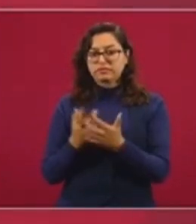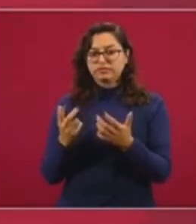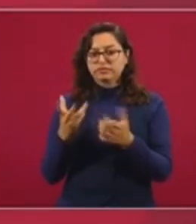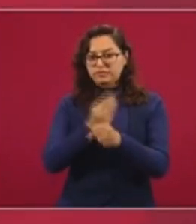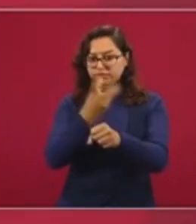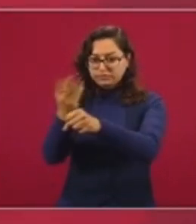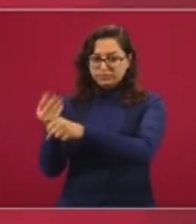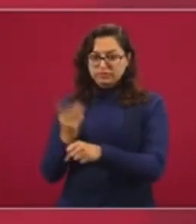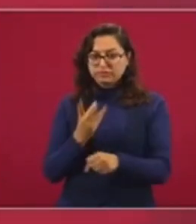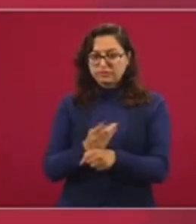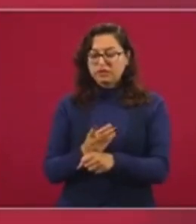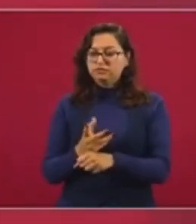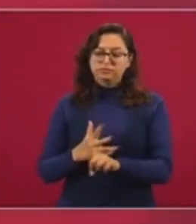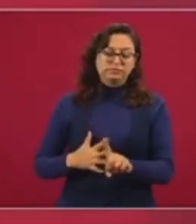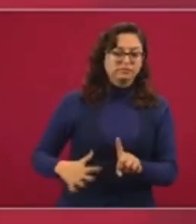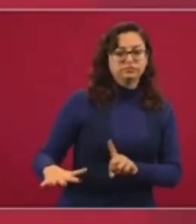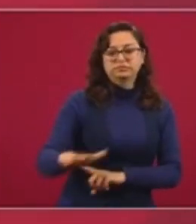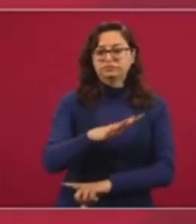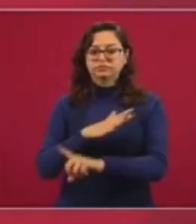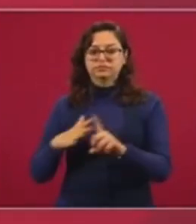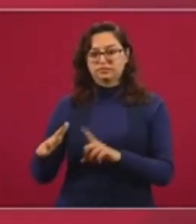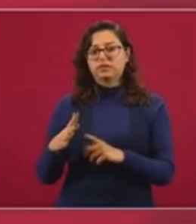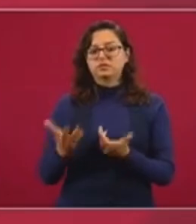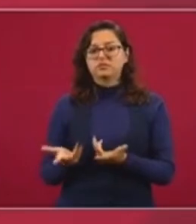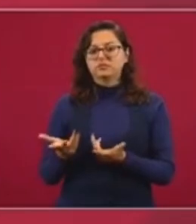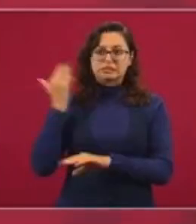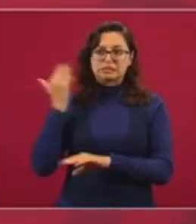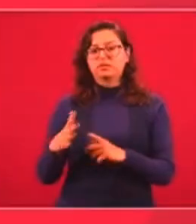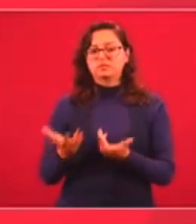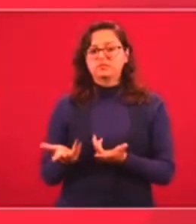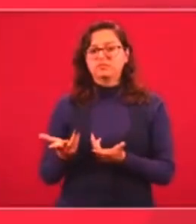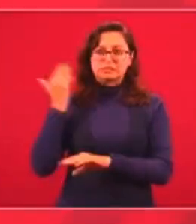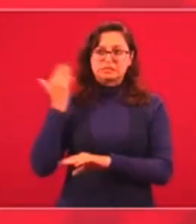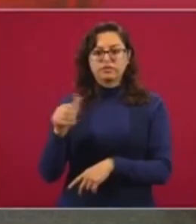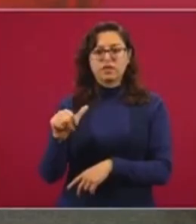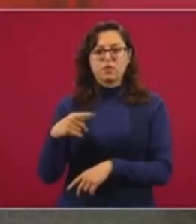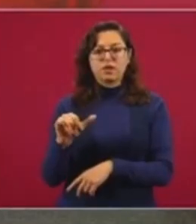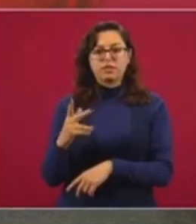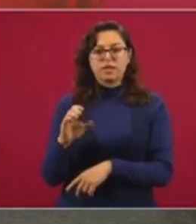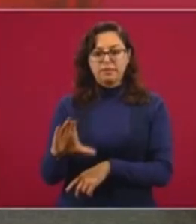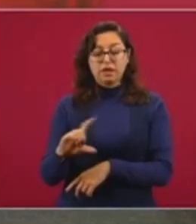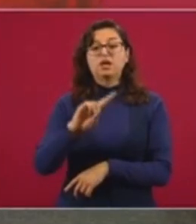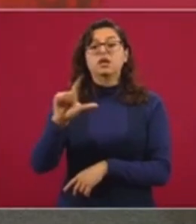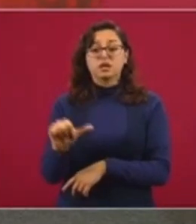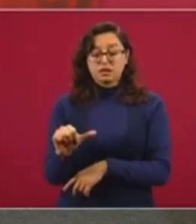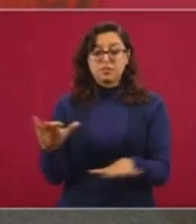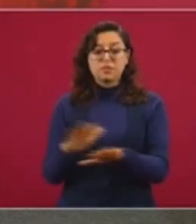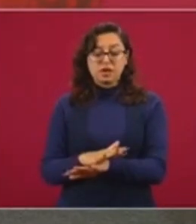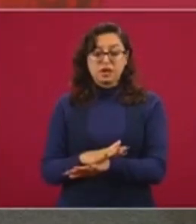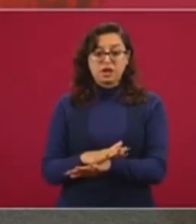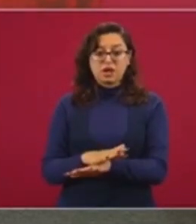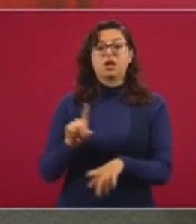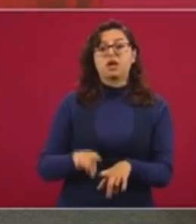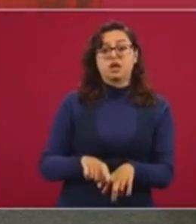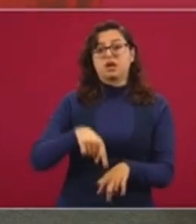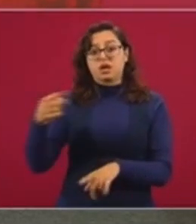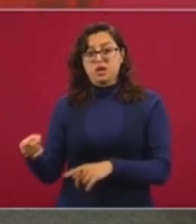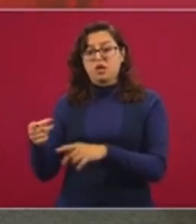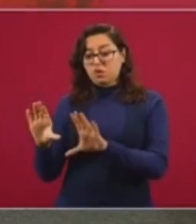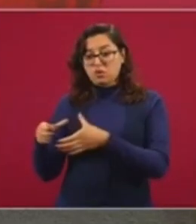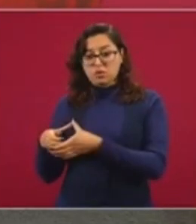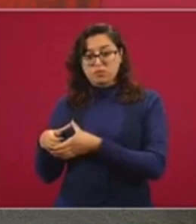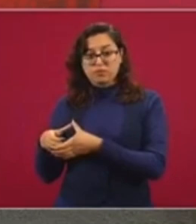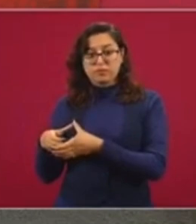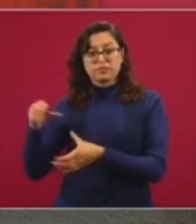rehabilitación y de mejoras por las afectaciones del sismo y luego vamos a pasar también a una comunidad